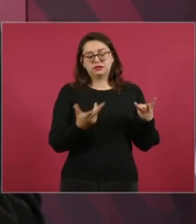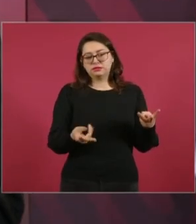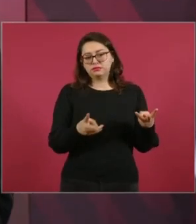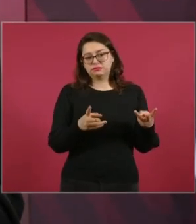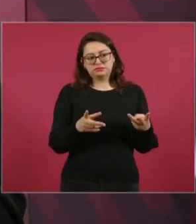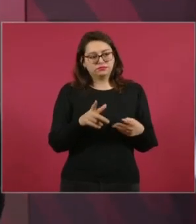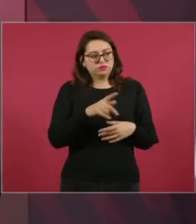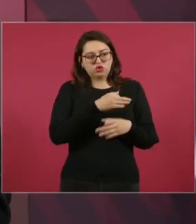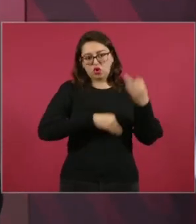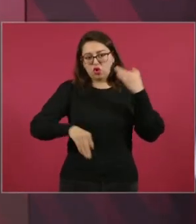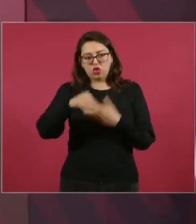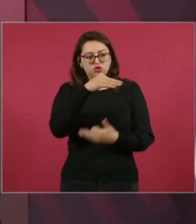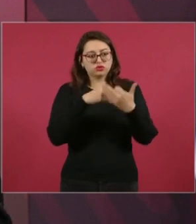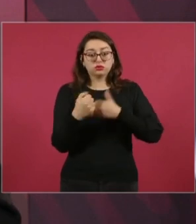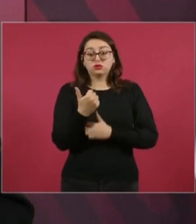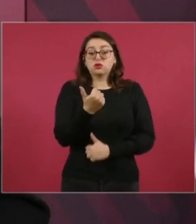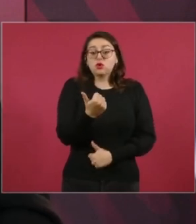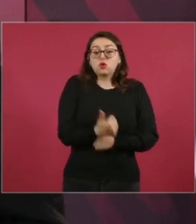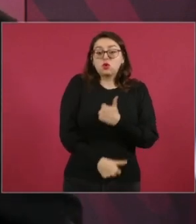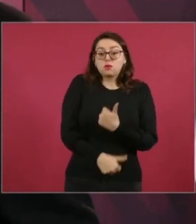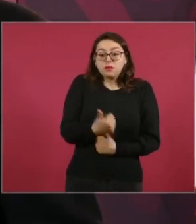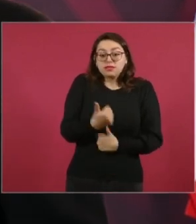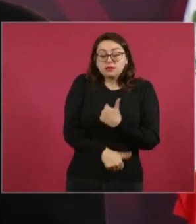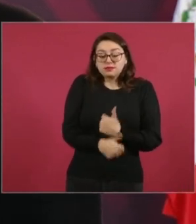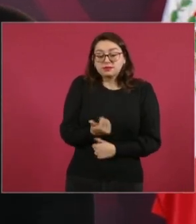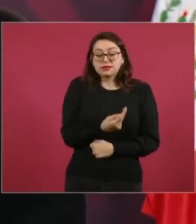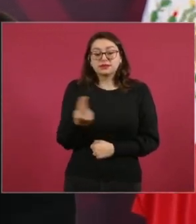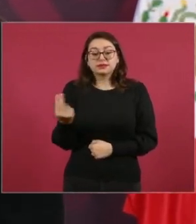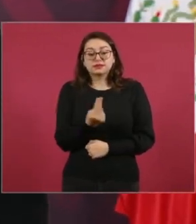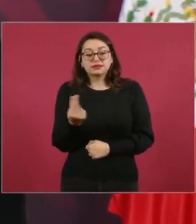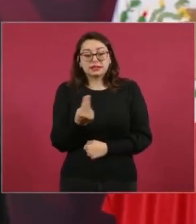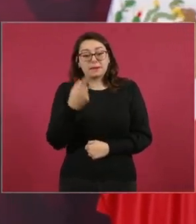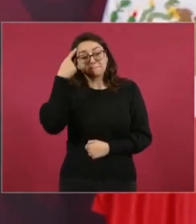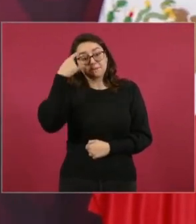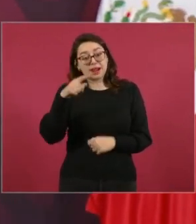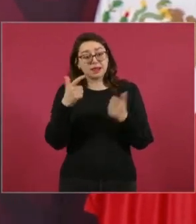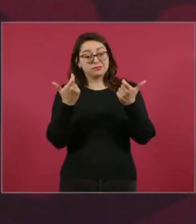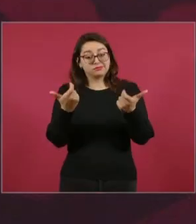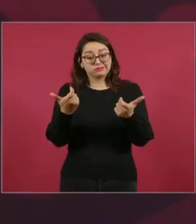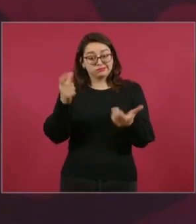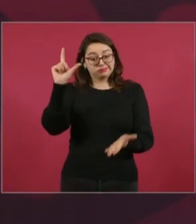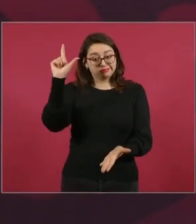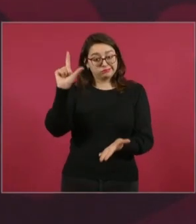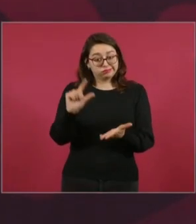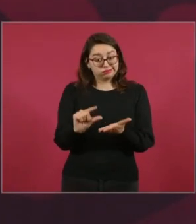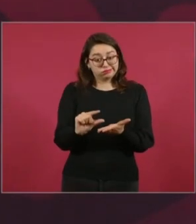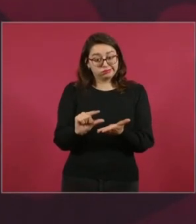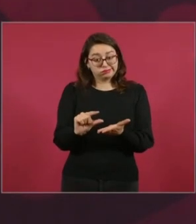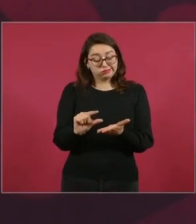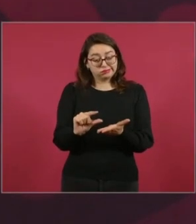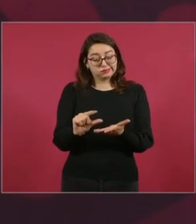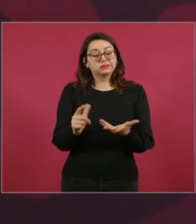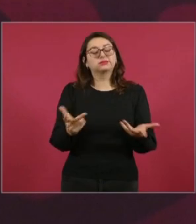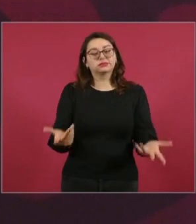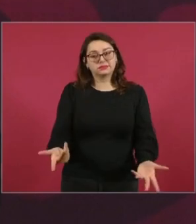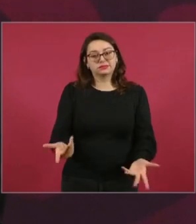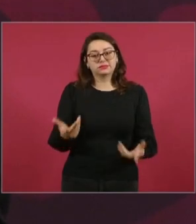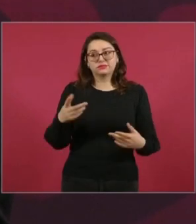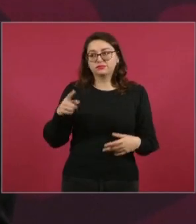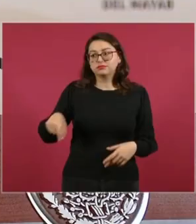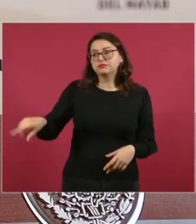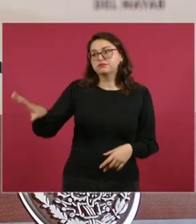competencia. Y se beneficia al usuario para que no